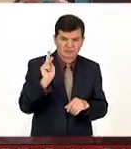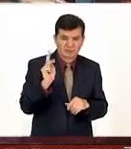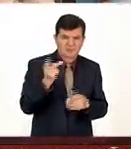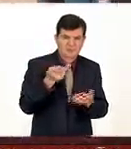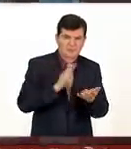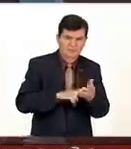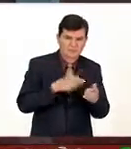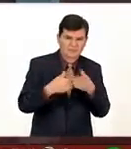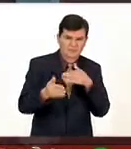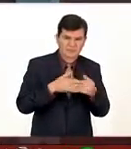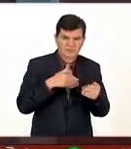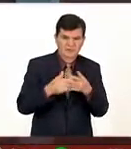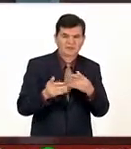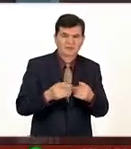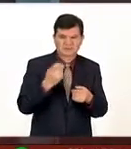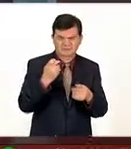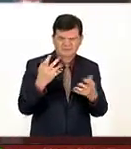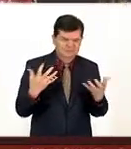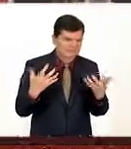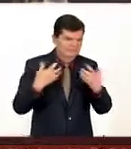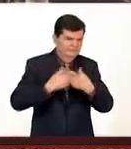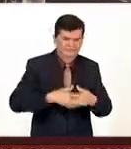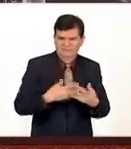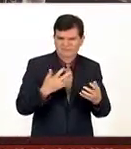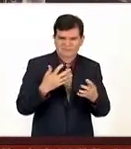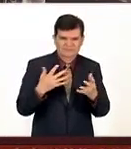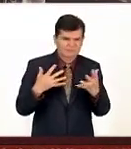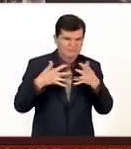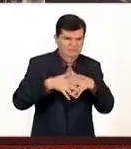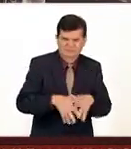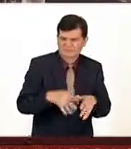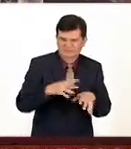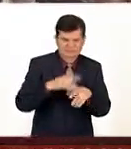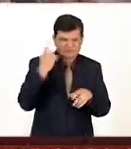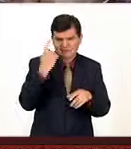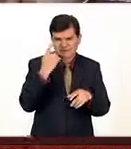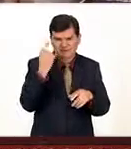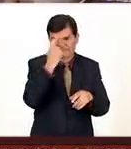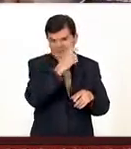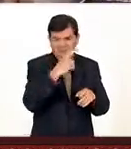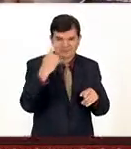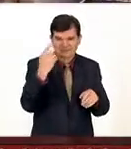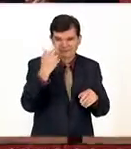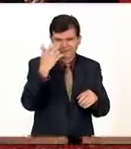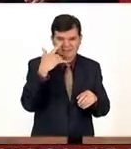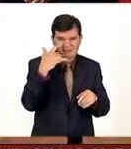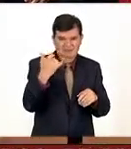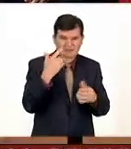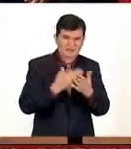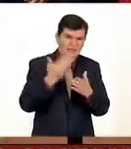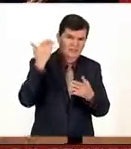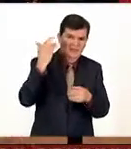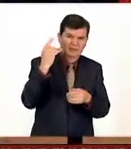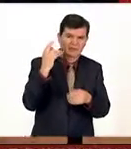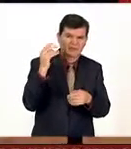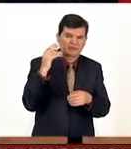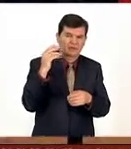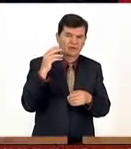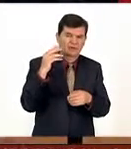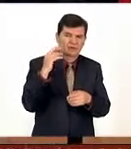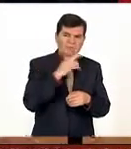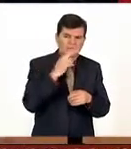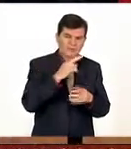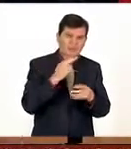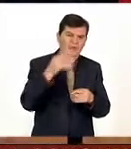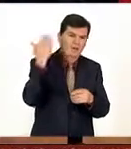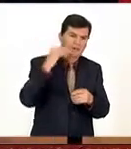es moderno no entonces es una mezcla formidánea la unión soviética sin duda porque esto fue hecho en un laboratorio